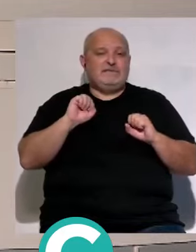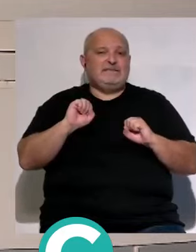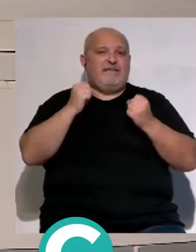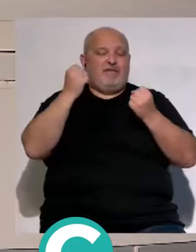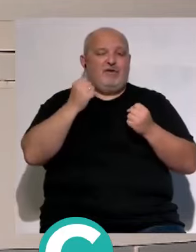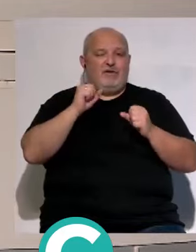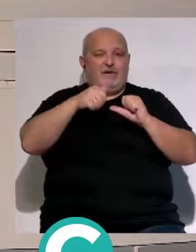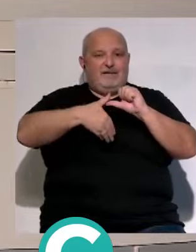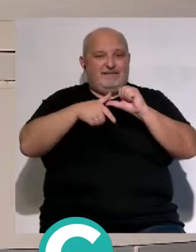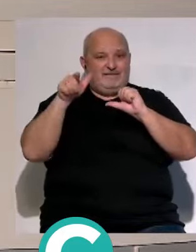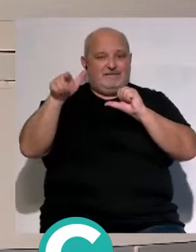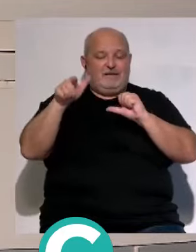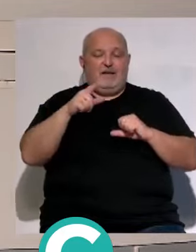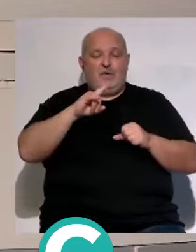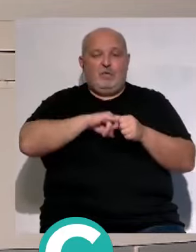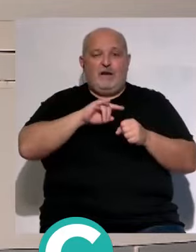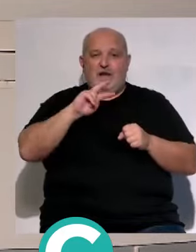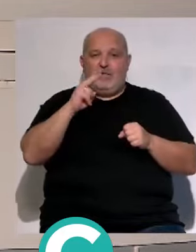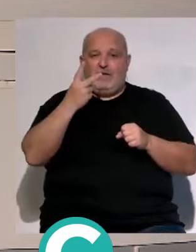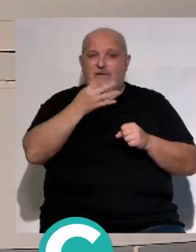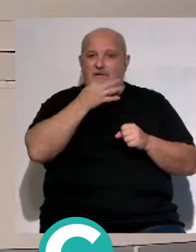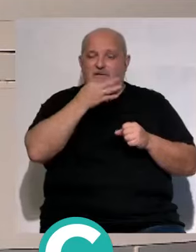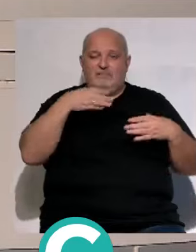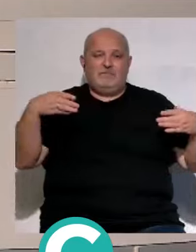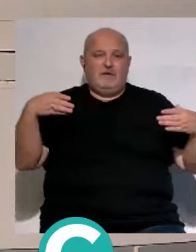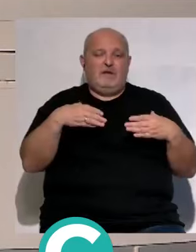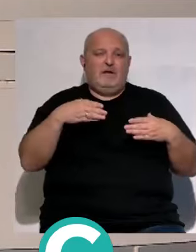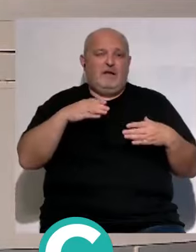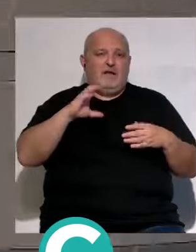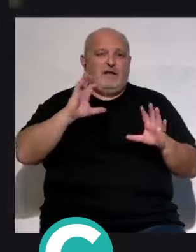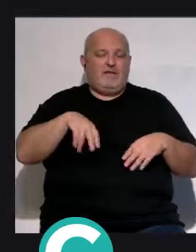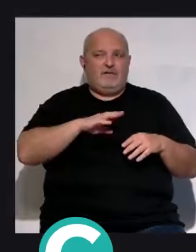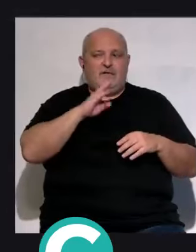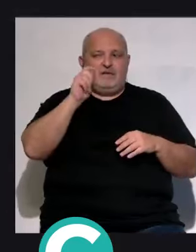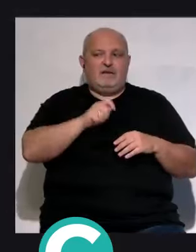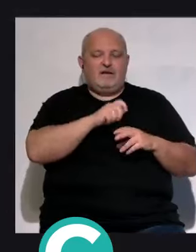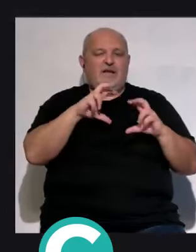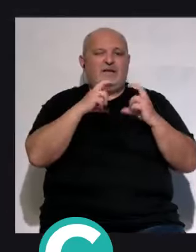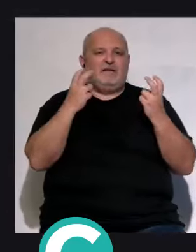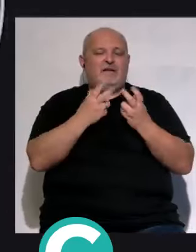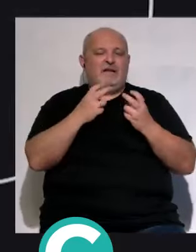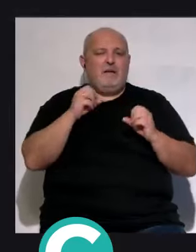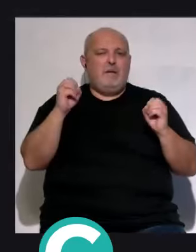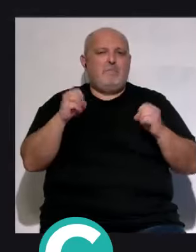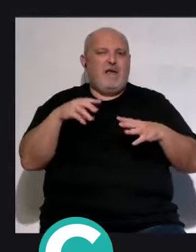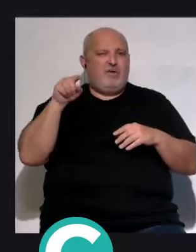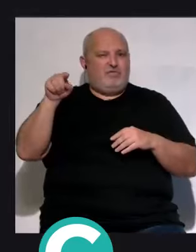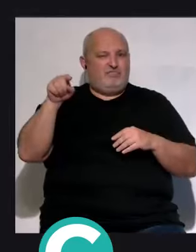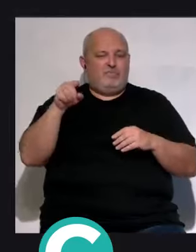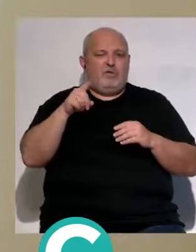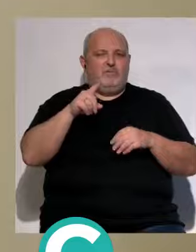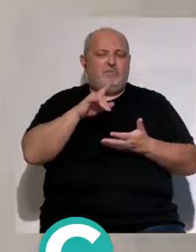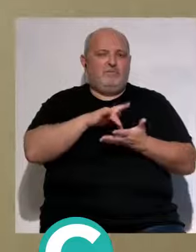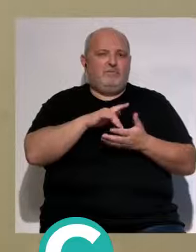las 2 de la tarde en una expedición acompañando a la primer equipo para la reinauguración del estadio Jorge Mágico González que tendrá